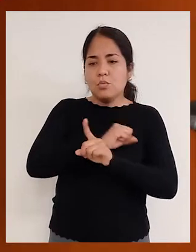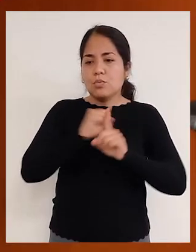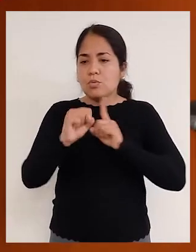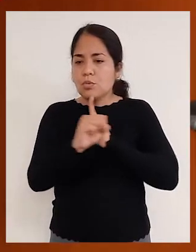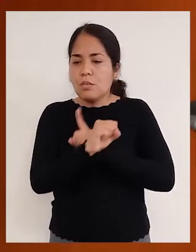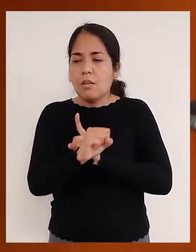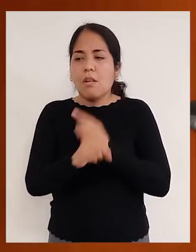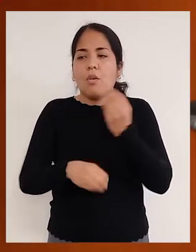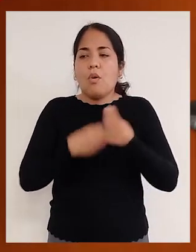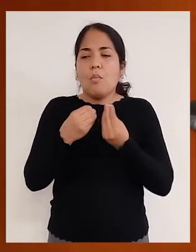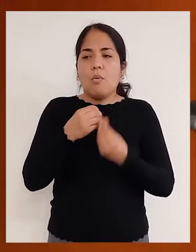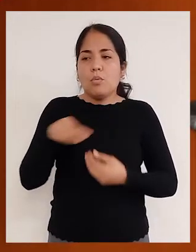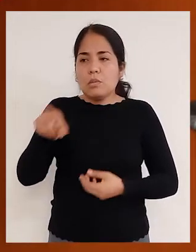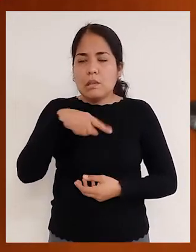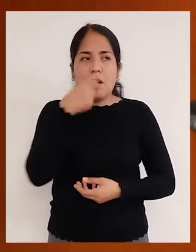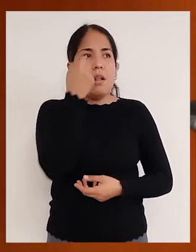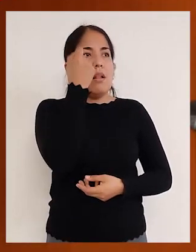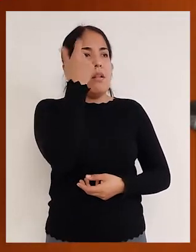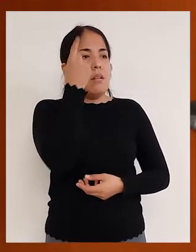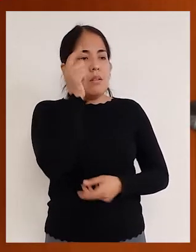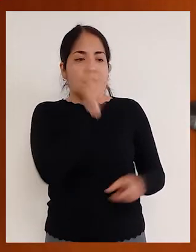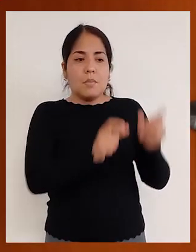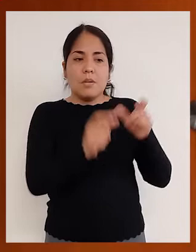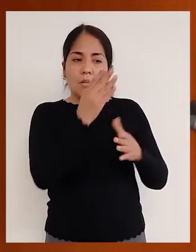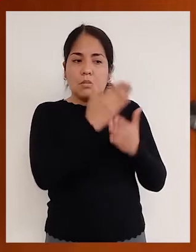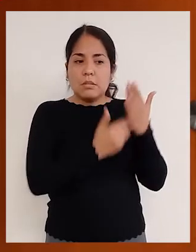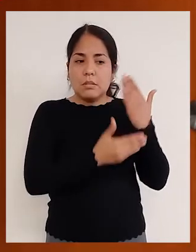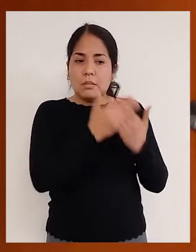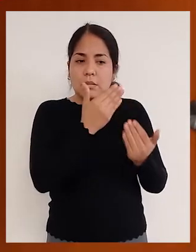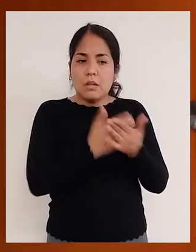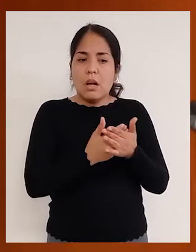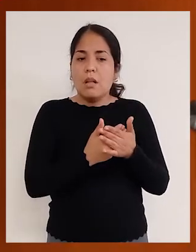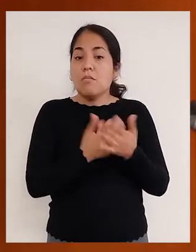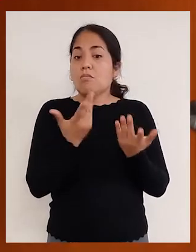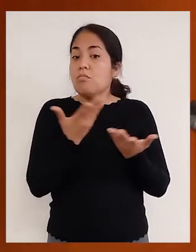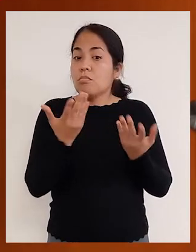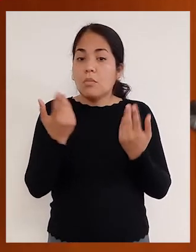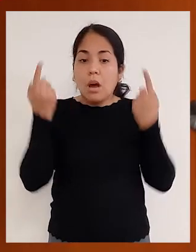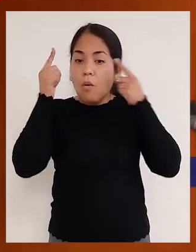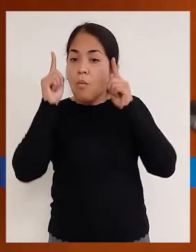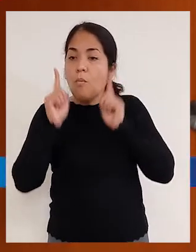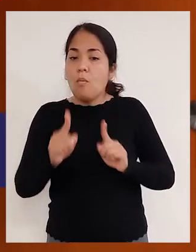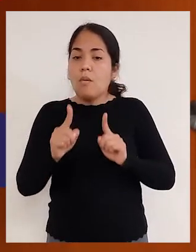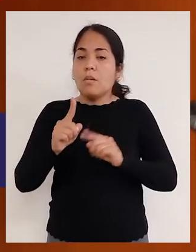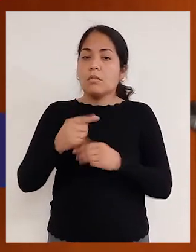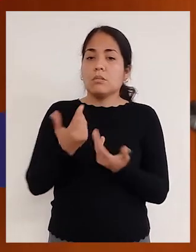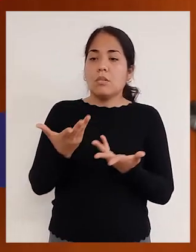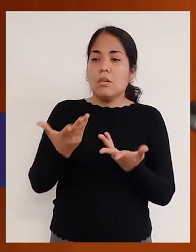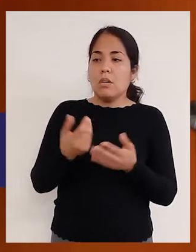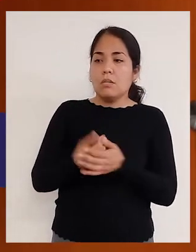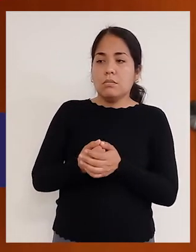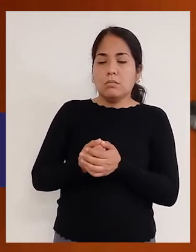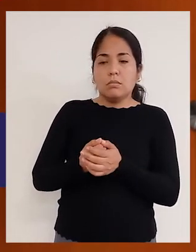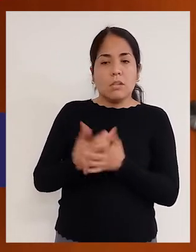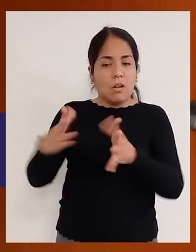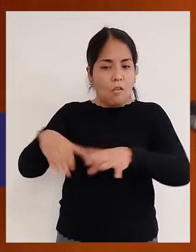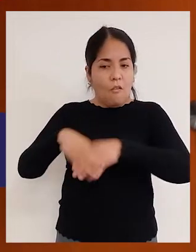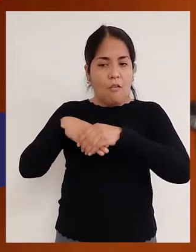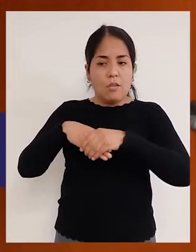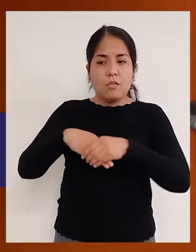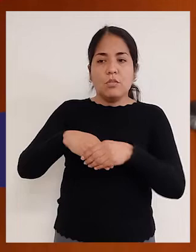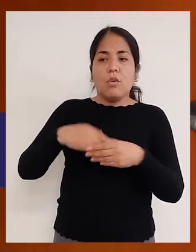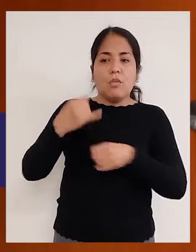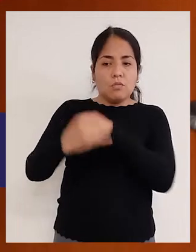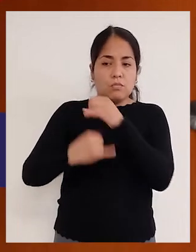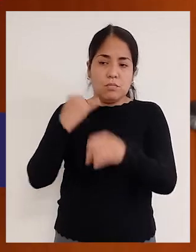el modelo social y cómo entender a las personas con discapacidad desde lo que se ha establecido en la Convención sobre Derechos de las Personas con Discapacidad.